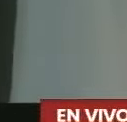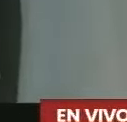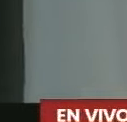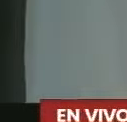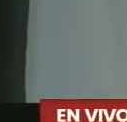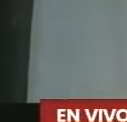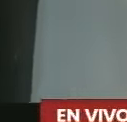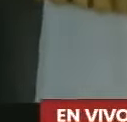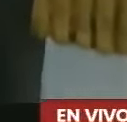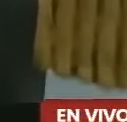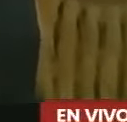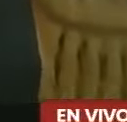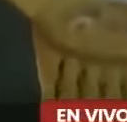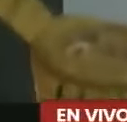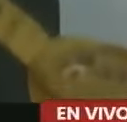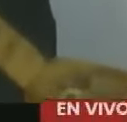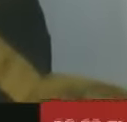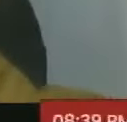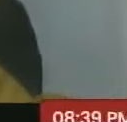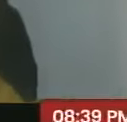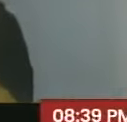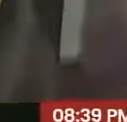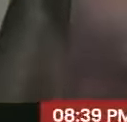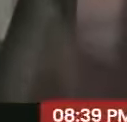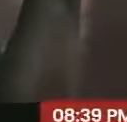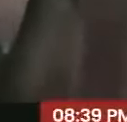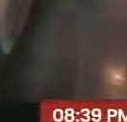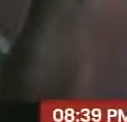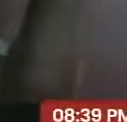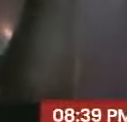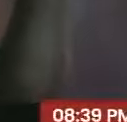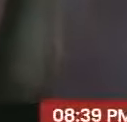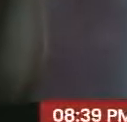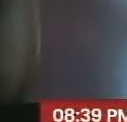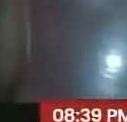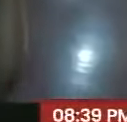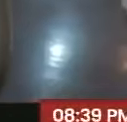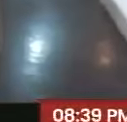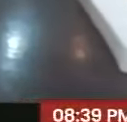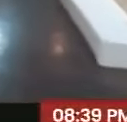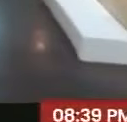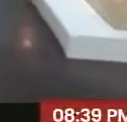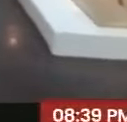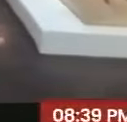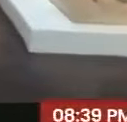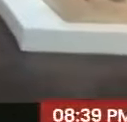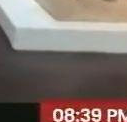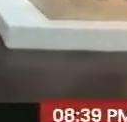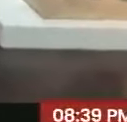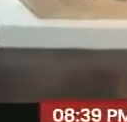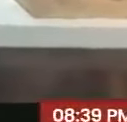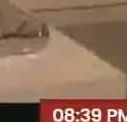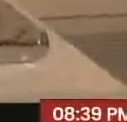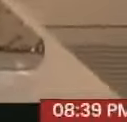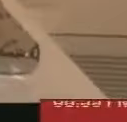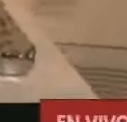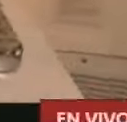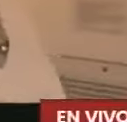artistas de distintas etapas del arte venezolano, que además nos encuentran con una parte de nuestro patrimonio cultural.